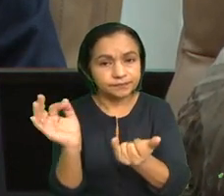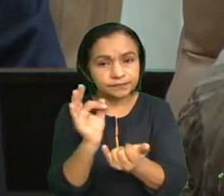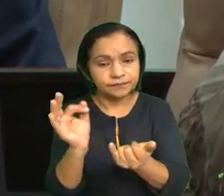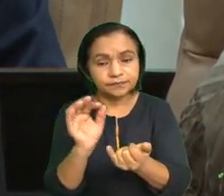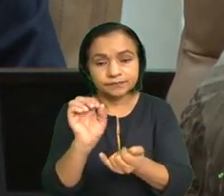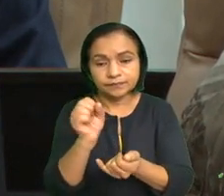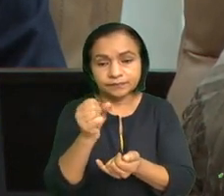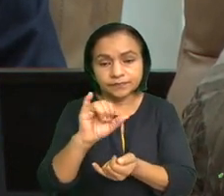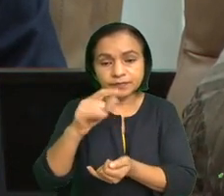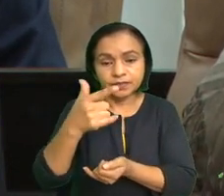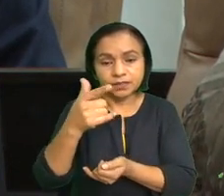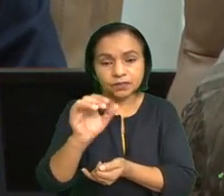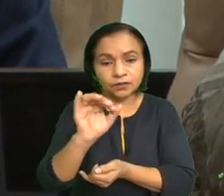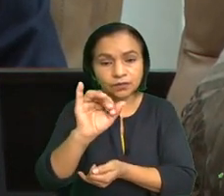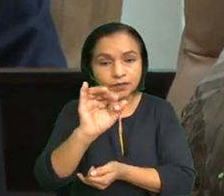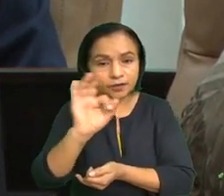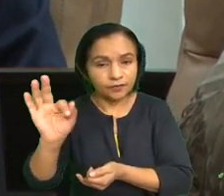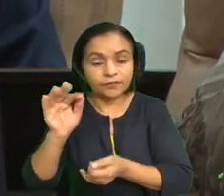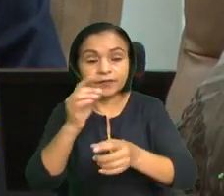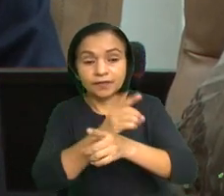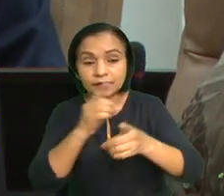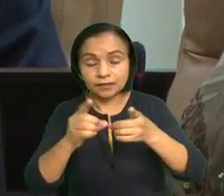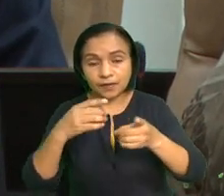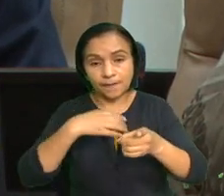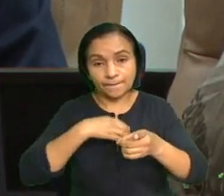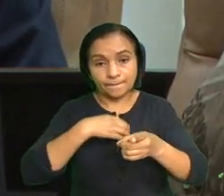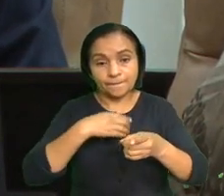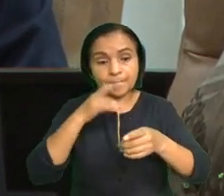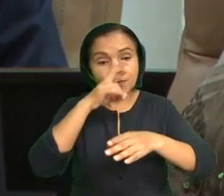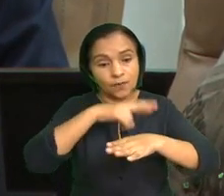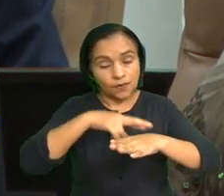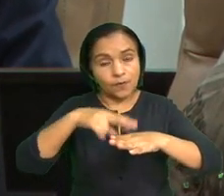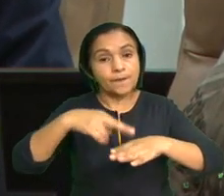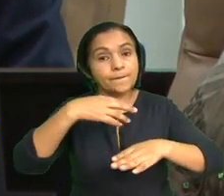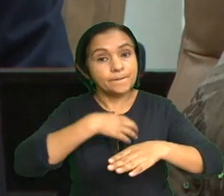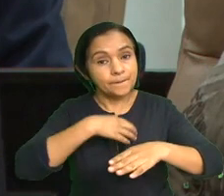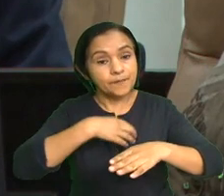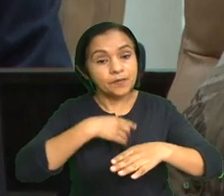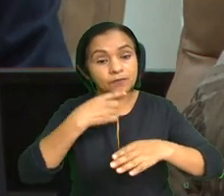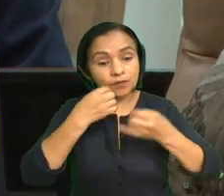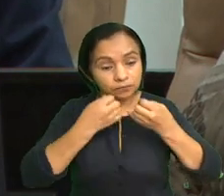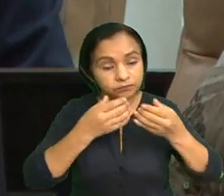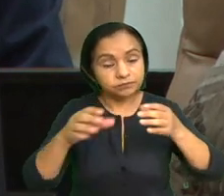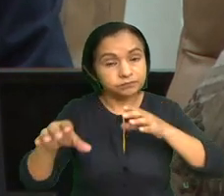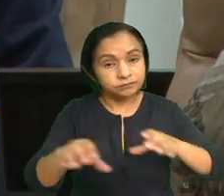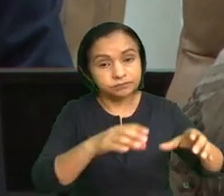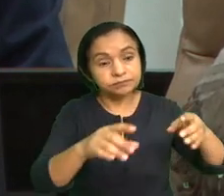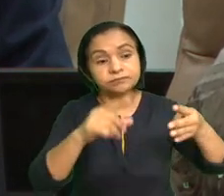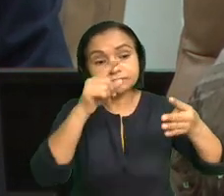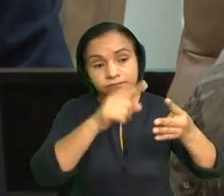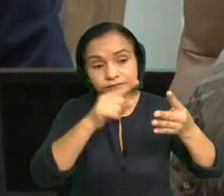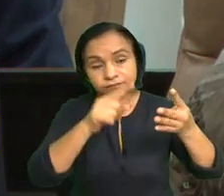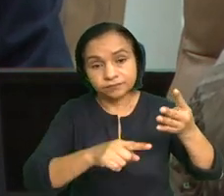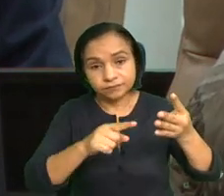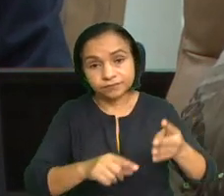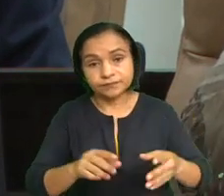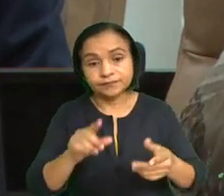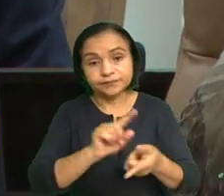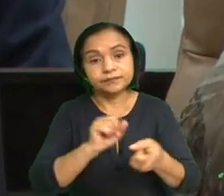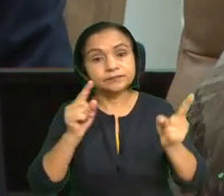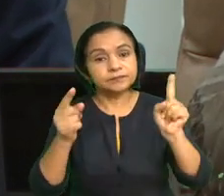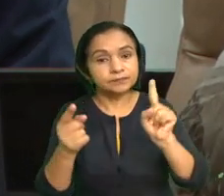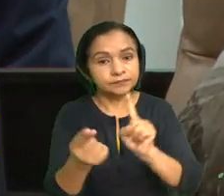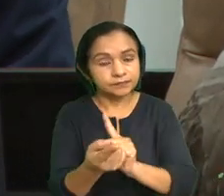CBOIF exija desde una norma propia para esta actividad. Esta reforma